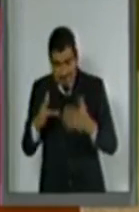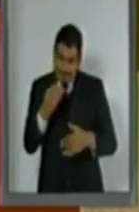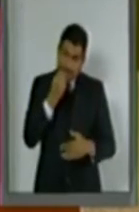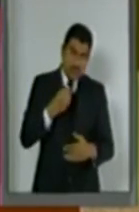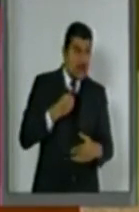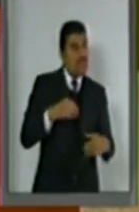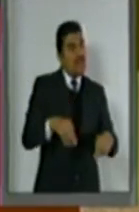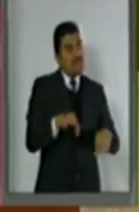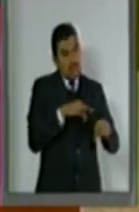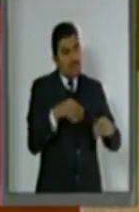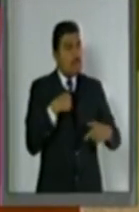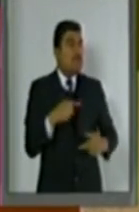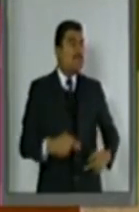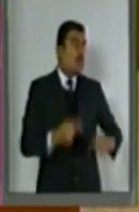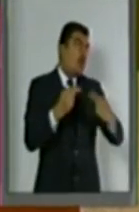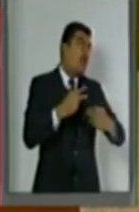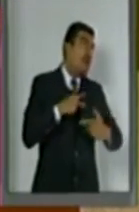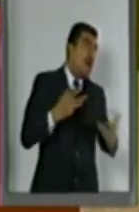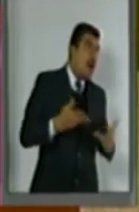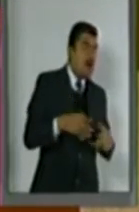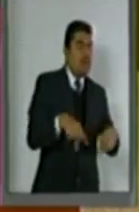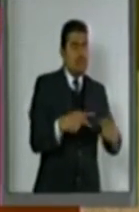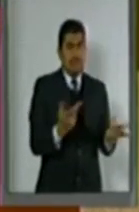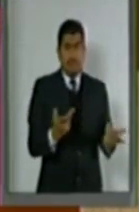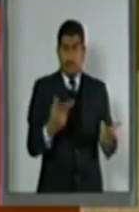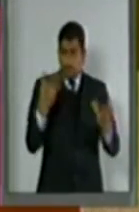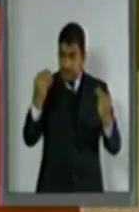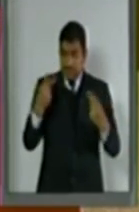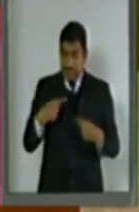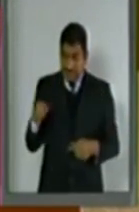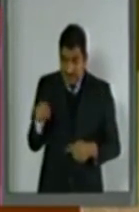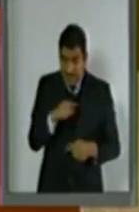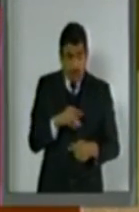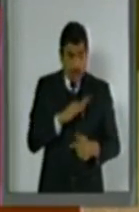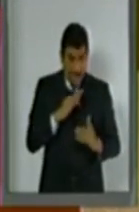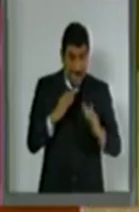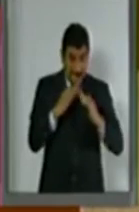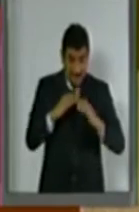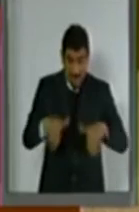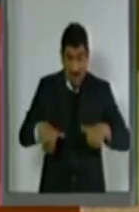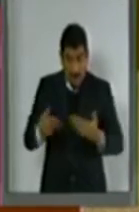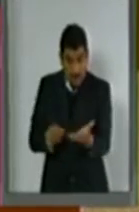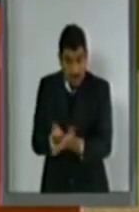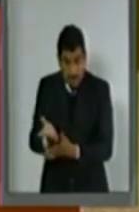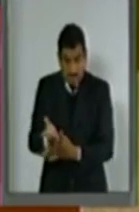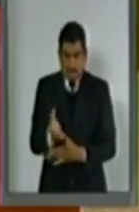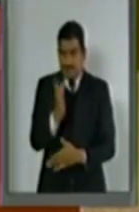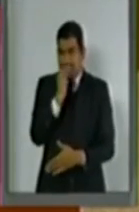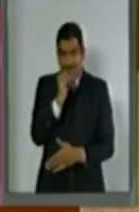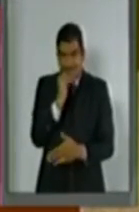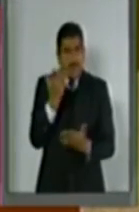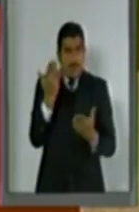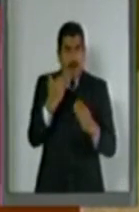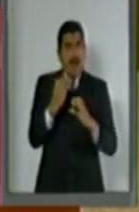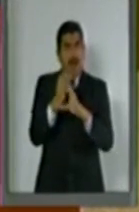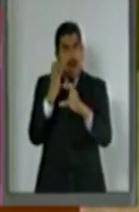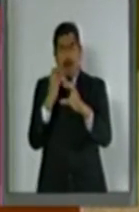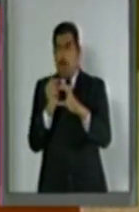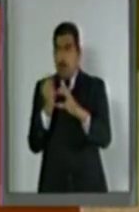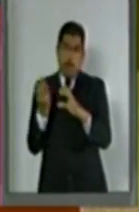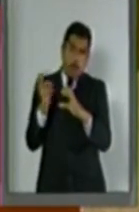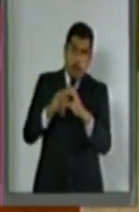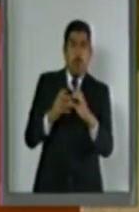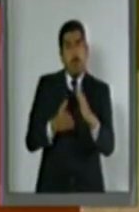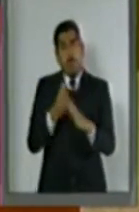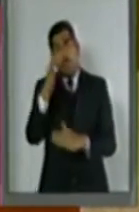tiene que ver, compañeros, que muchas personas ni siquiera pueden salir de su casa porque ni siquiera hay un transporte que les